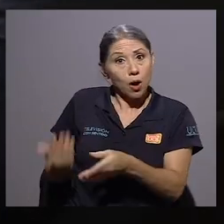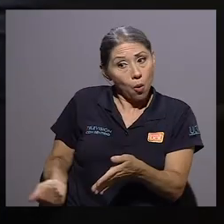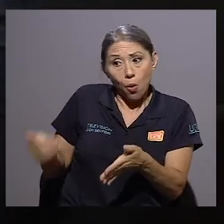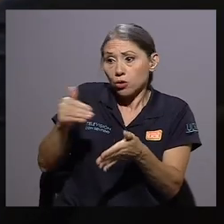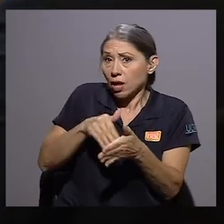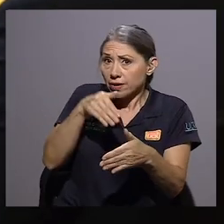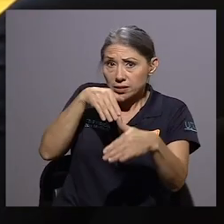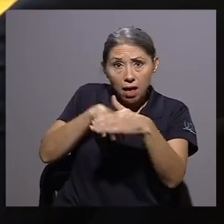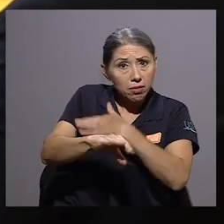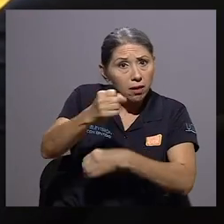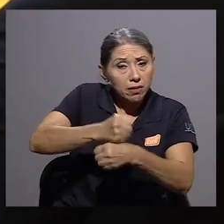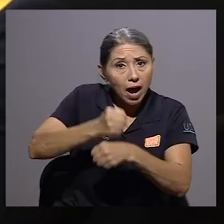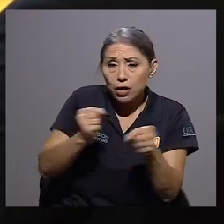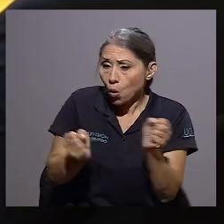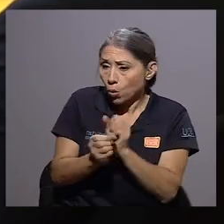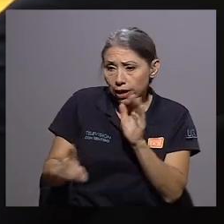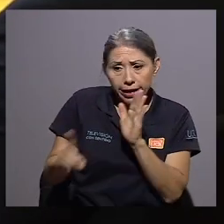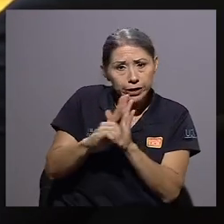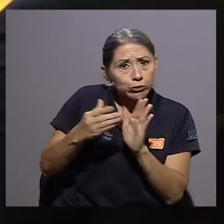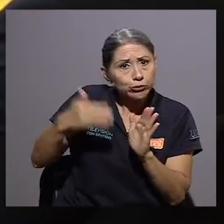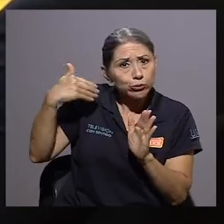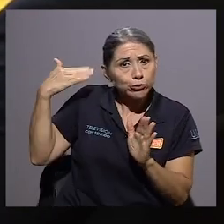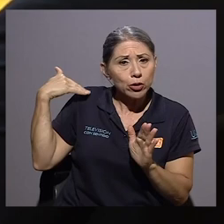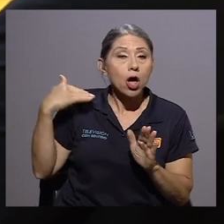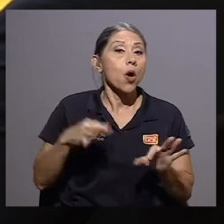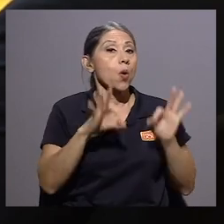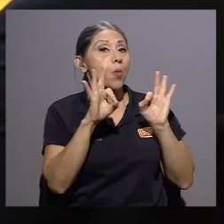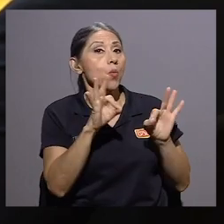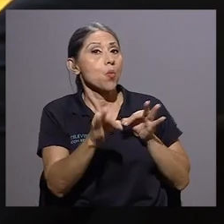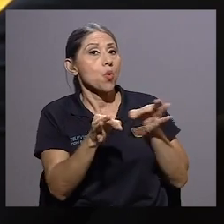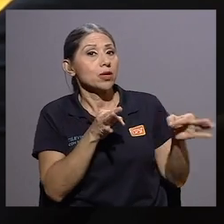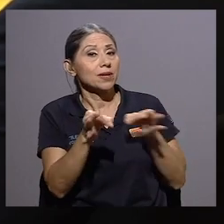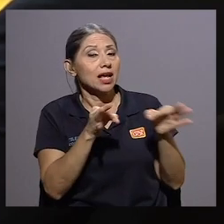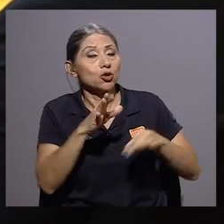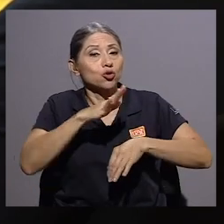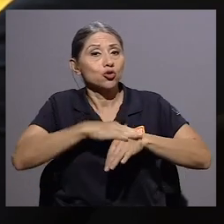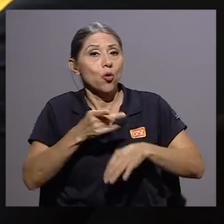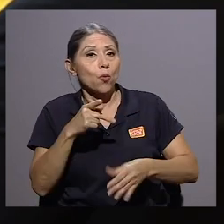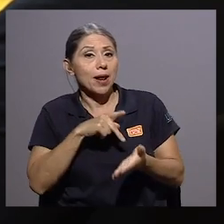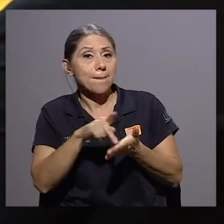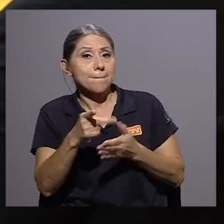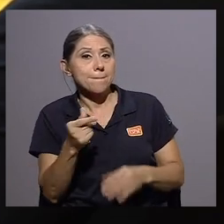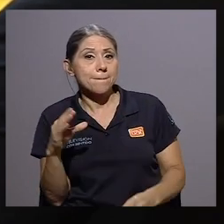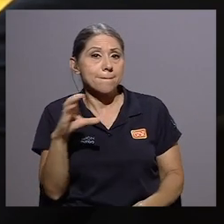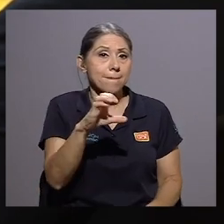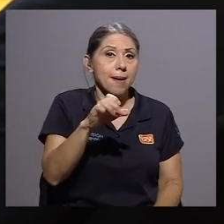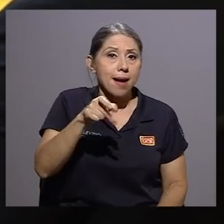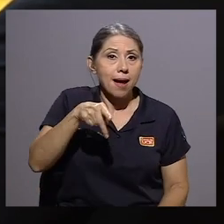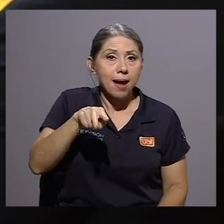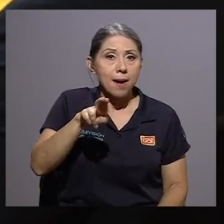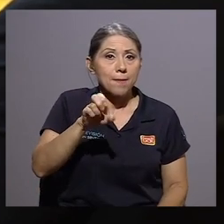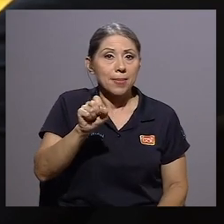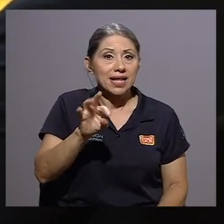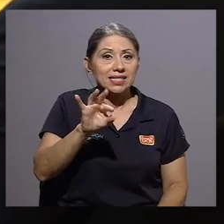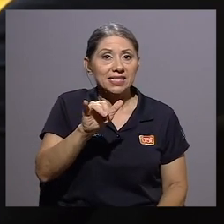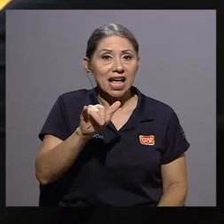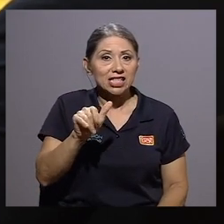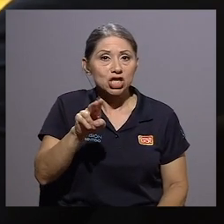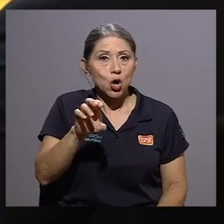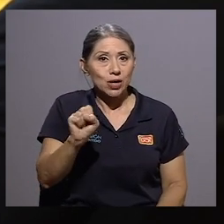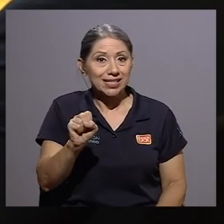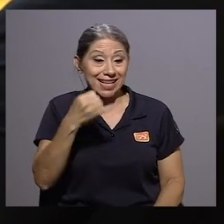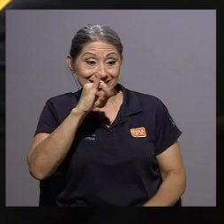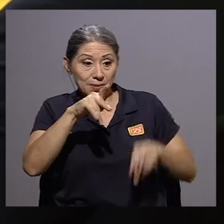con los derechos que le corresponden. Muy buena la explicación de las prestaciones en este caso, que si es suspendido no se le van a ser otorgadas.